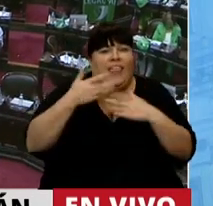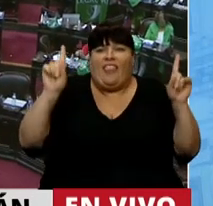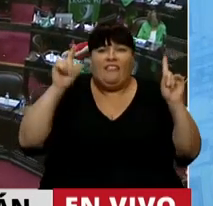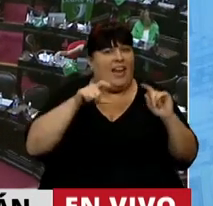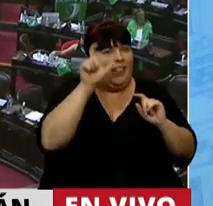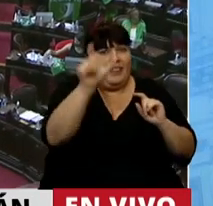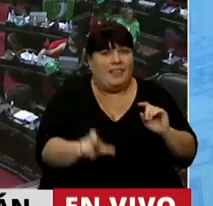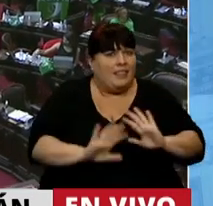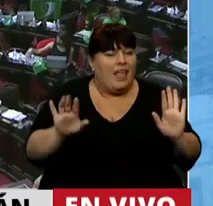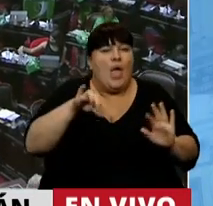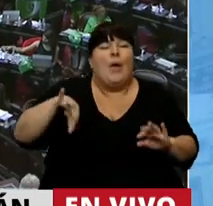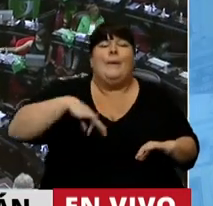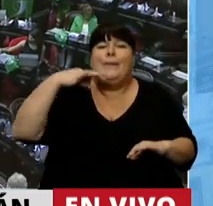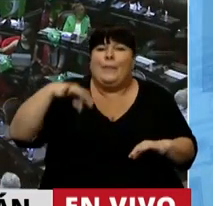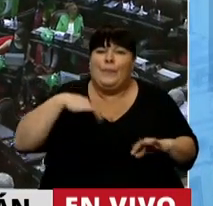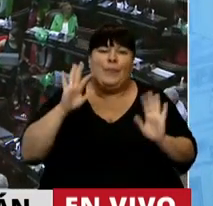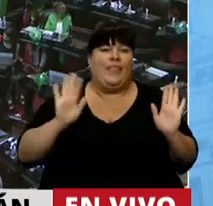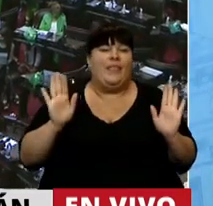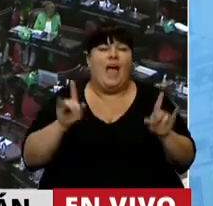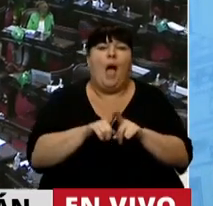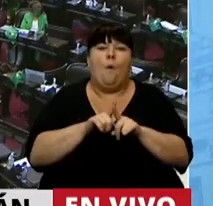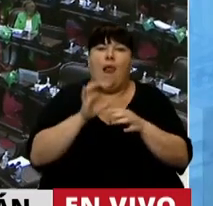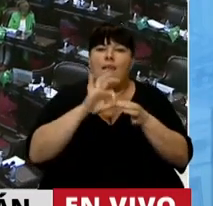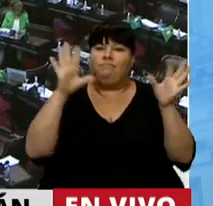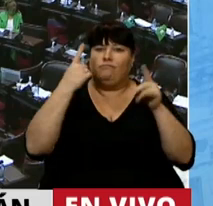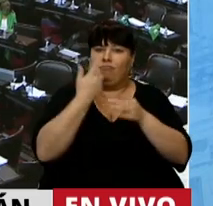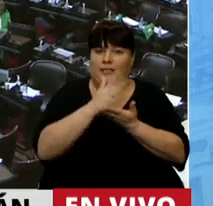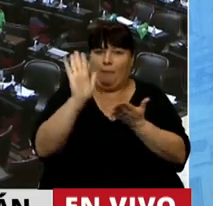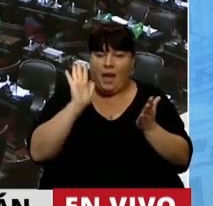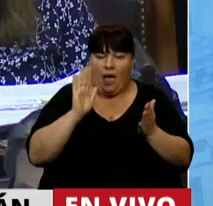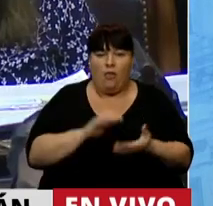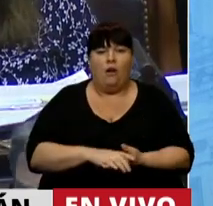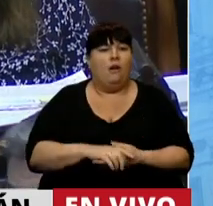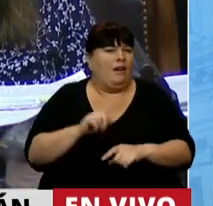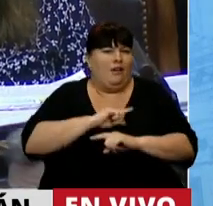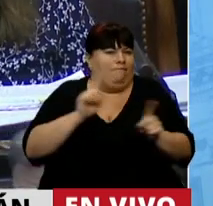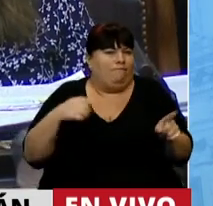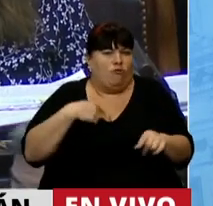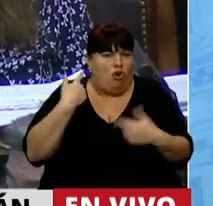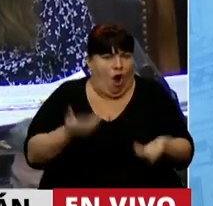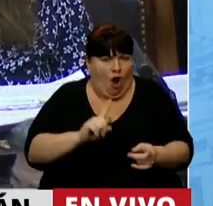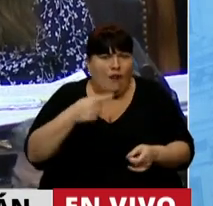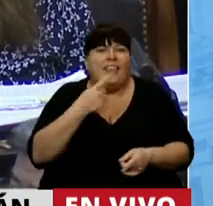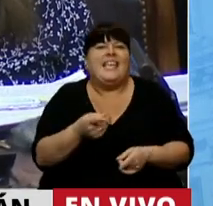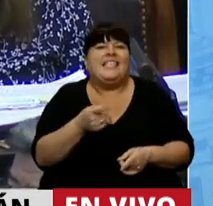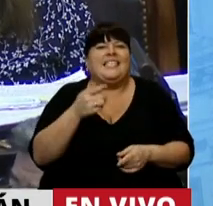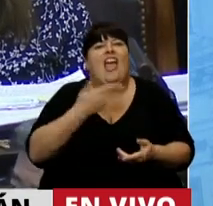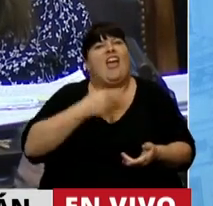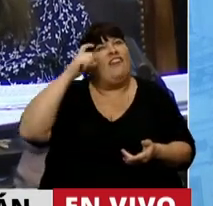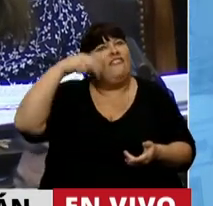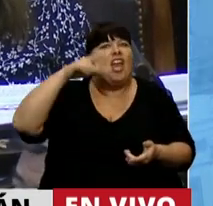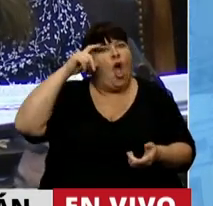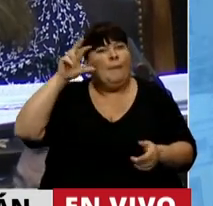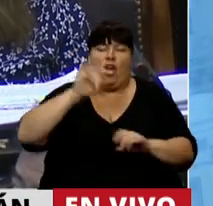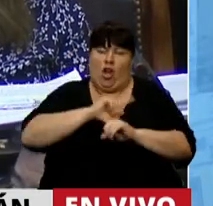diferente, es una vida absolutamente independiente. Y de ninguna manera puedo aceptar que se lo trate como fenómeno.